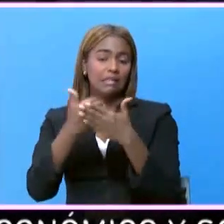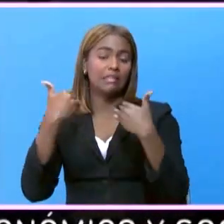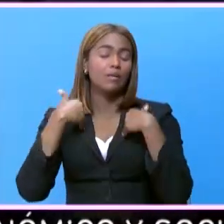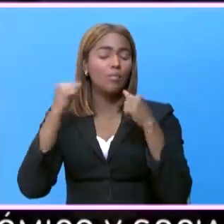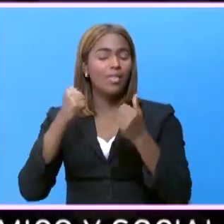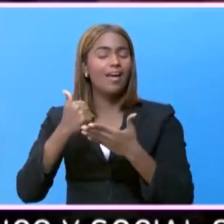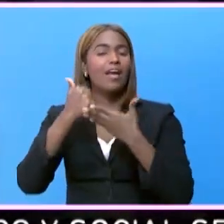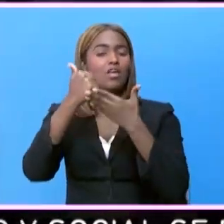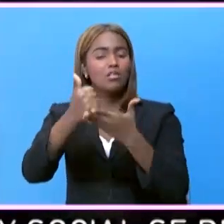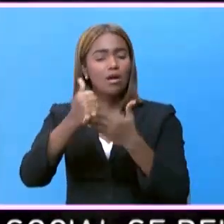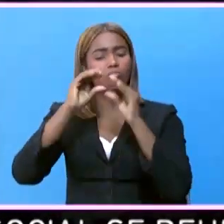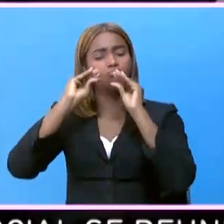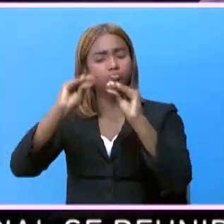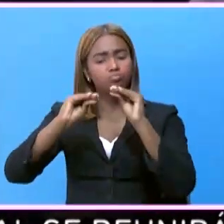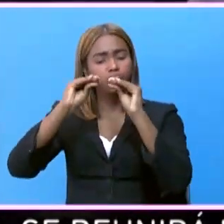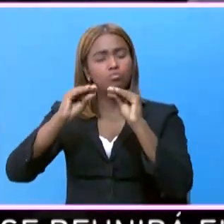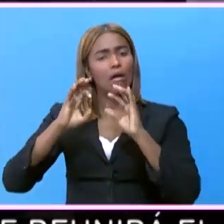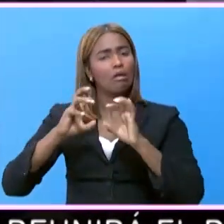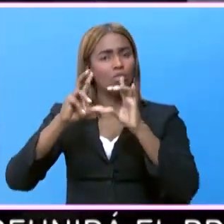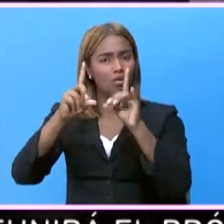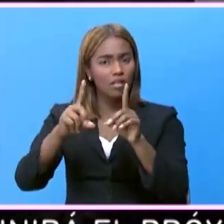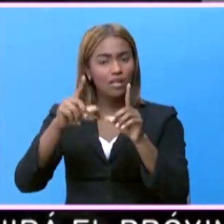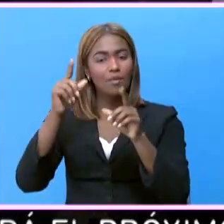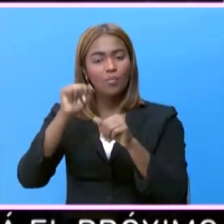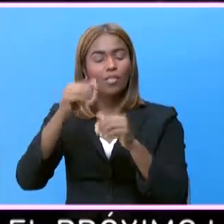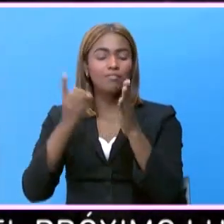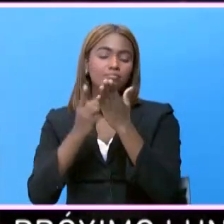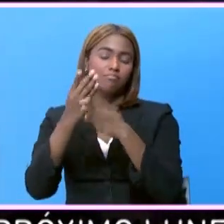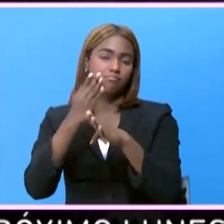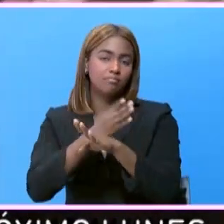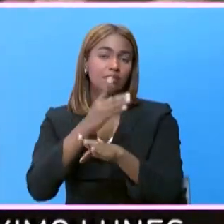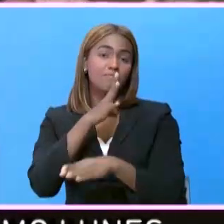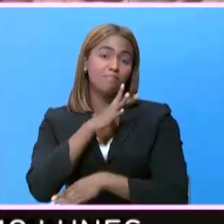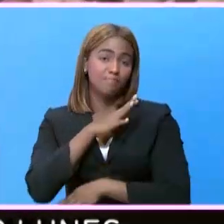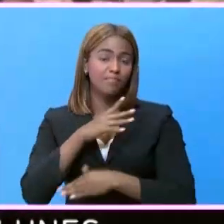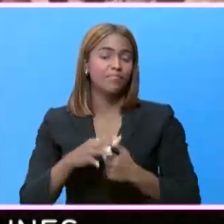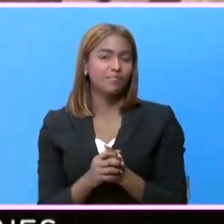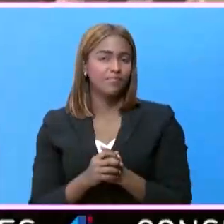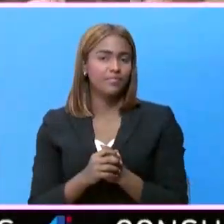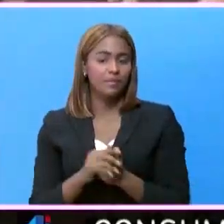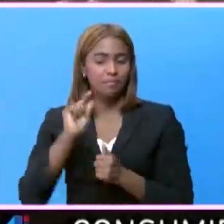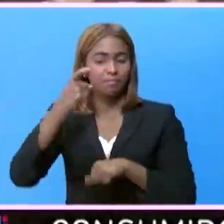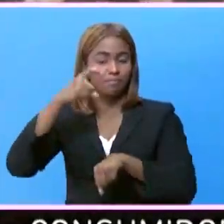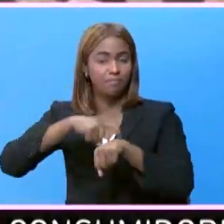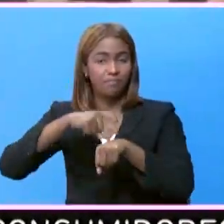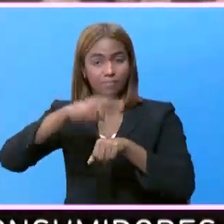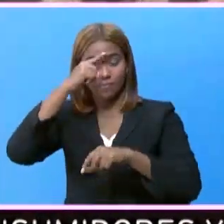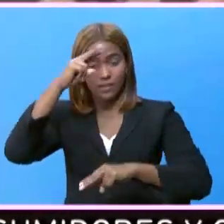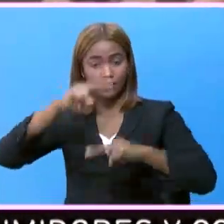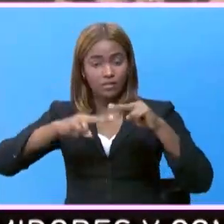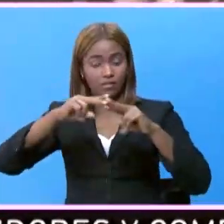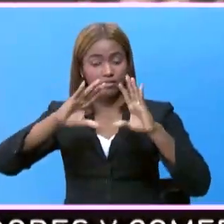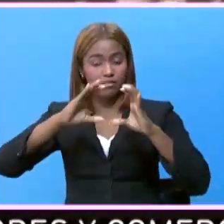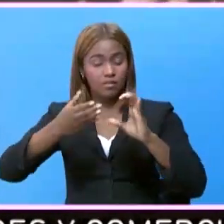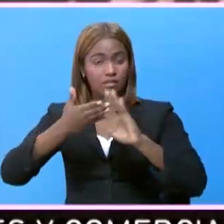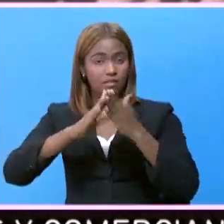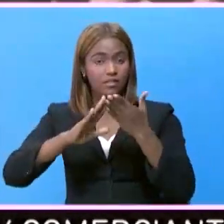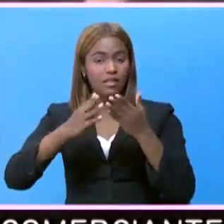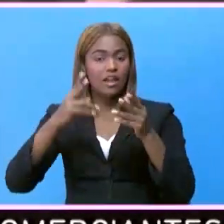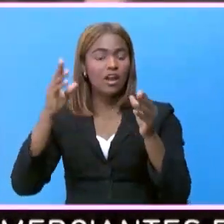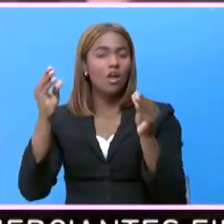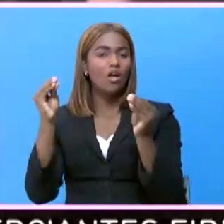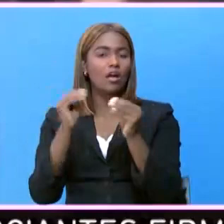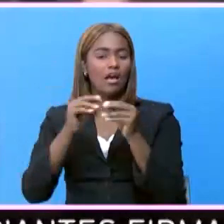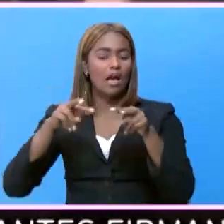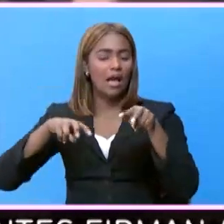de ayudar a formarlos, a educarlos y a que se desarrollen en bien. La primera etapa de la construcción del Centro Caminando con Jesús